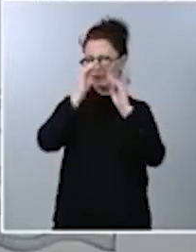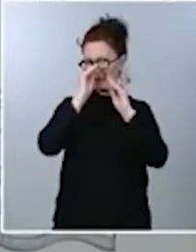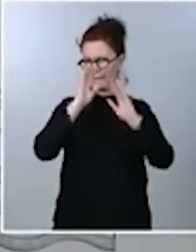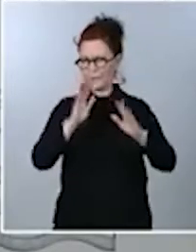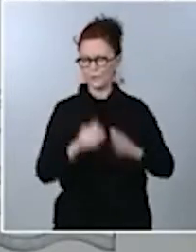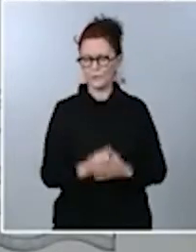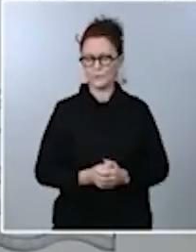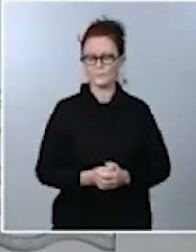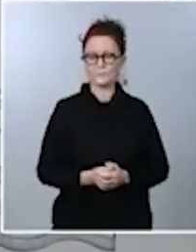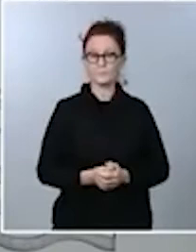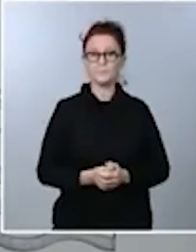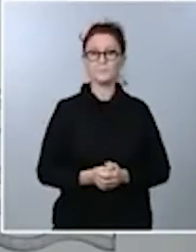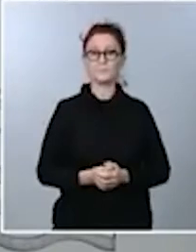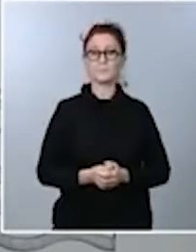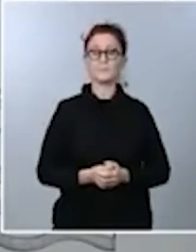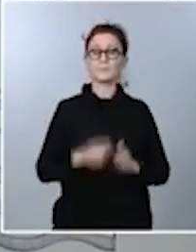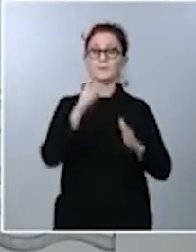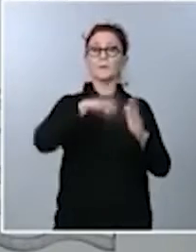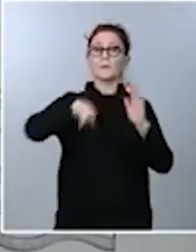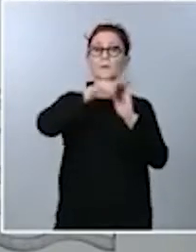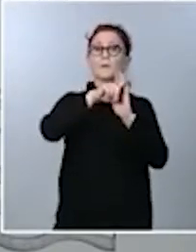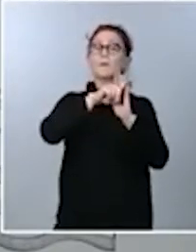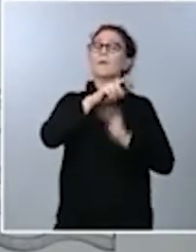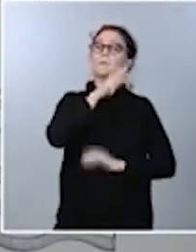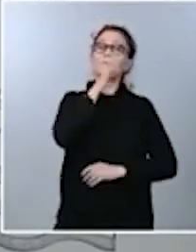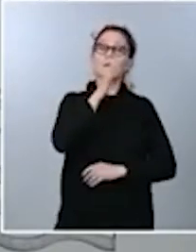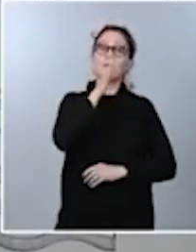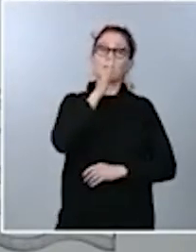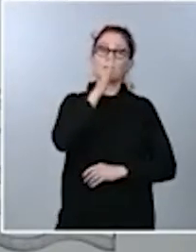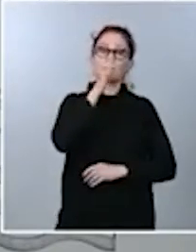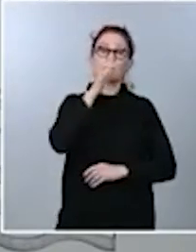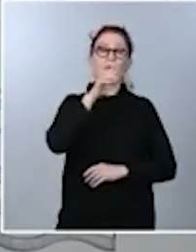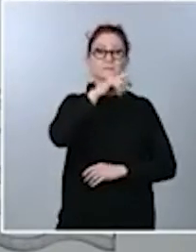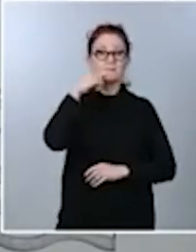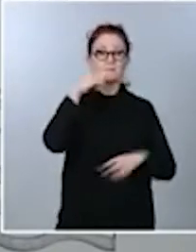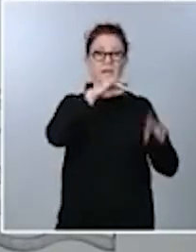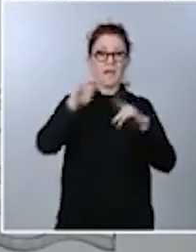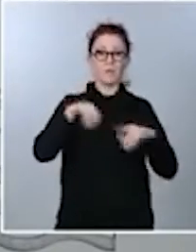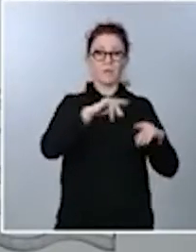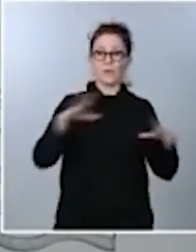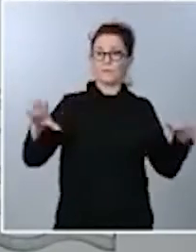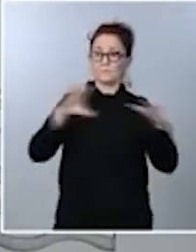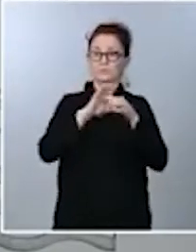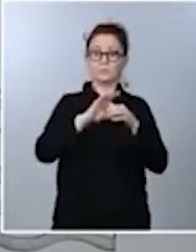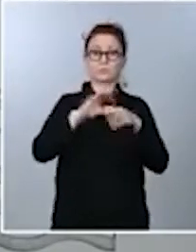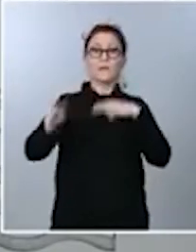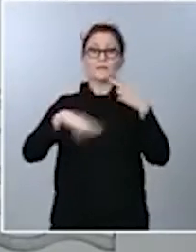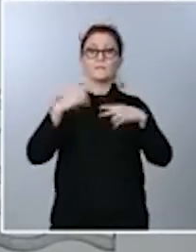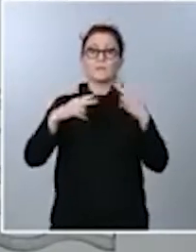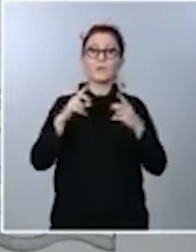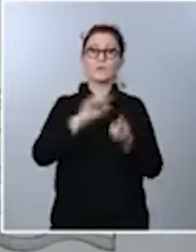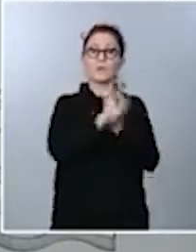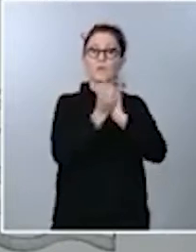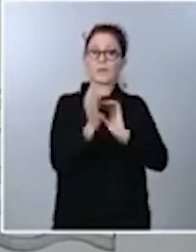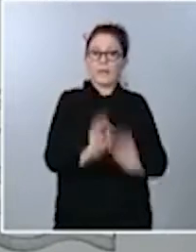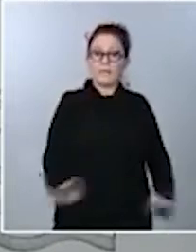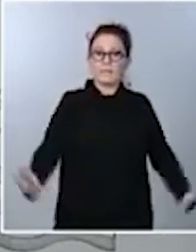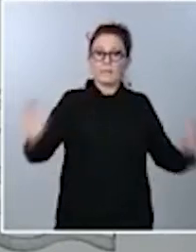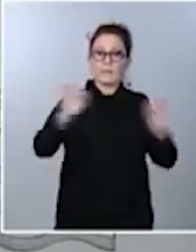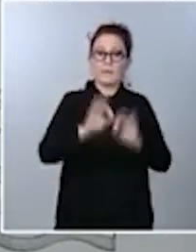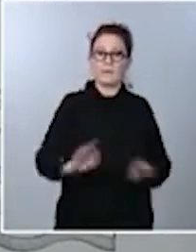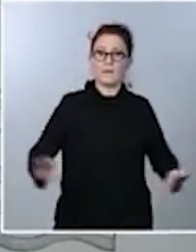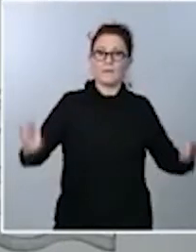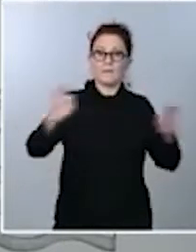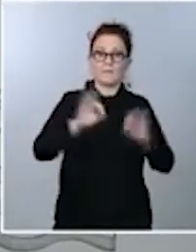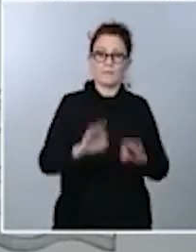Las bebidas azucaradas, en relación con la restauración, no sufren ningún tipo de variación. El IVA de la restauración